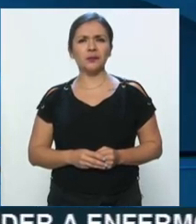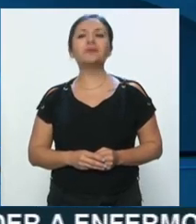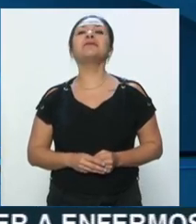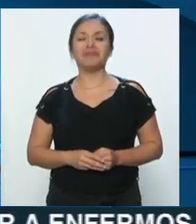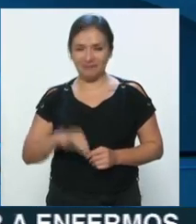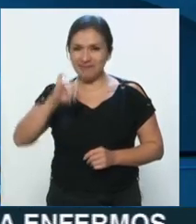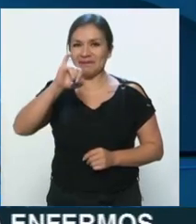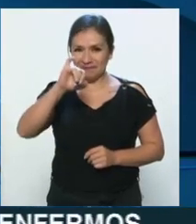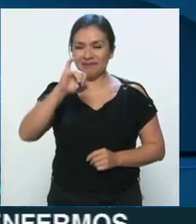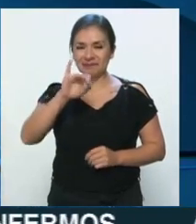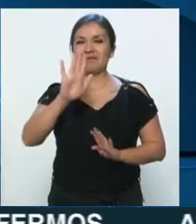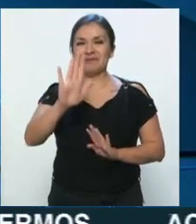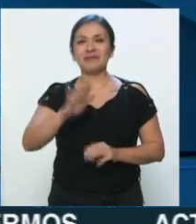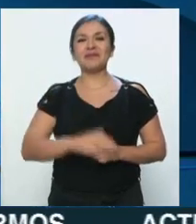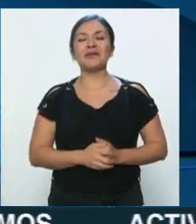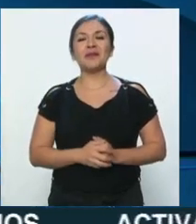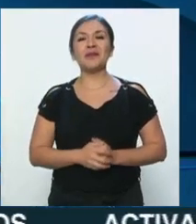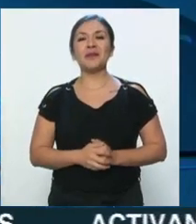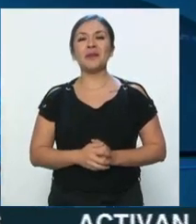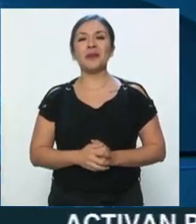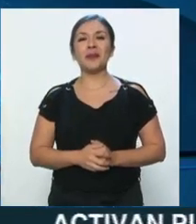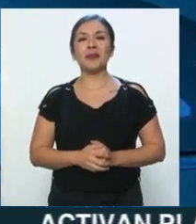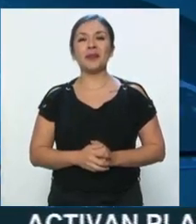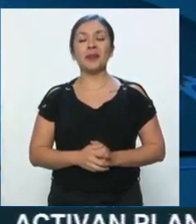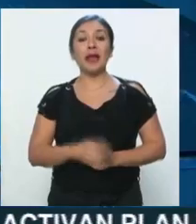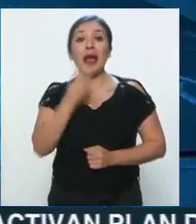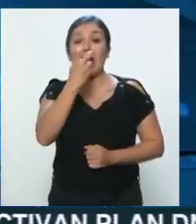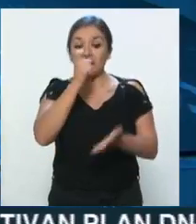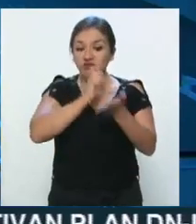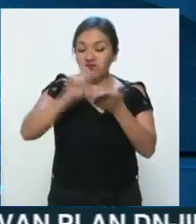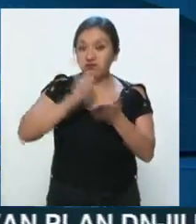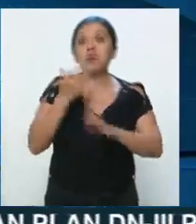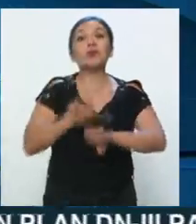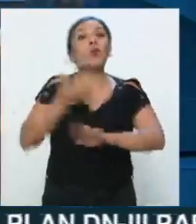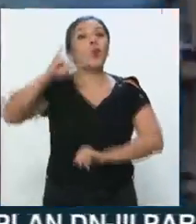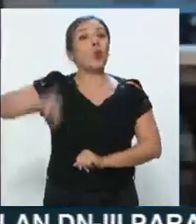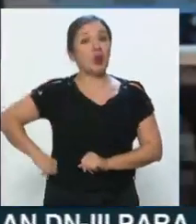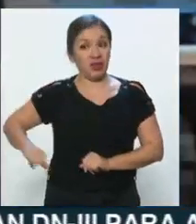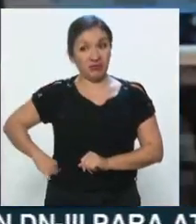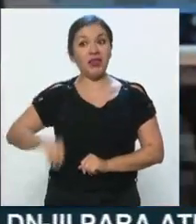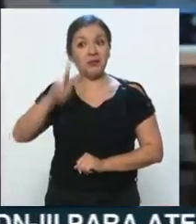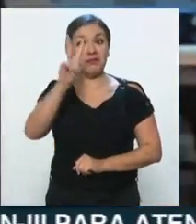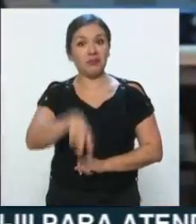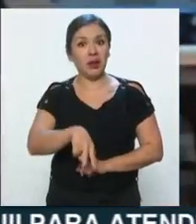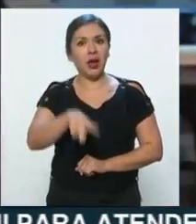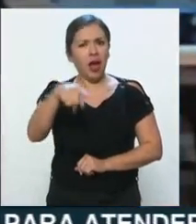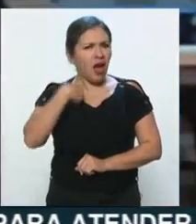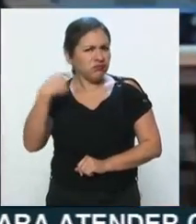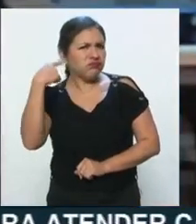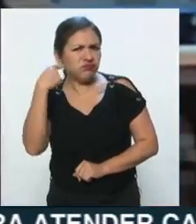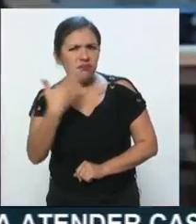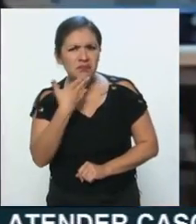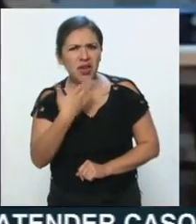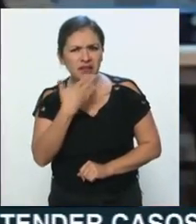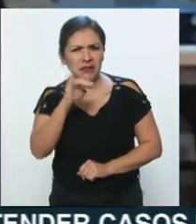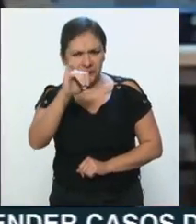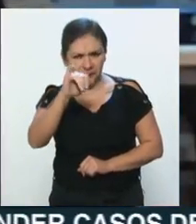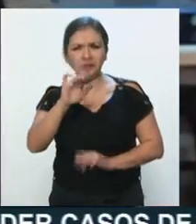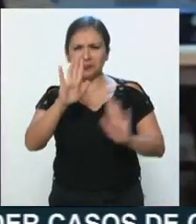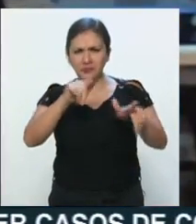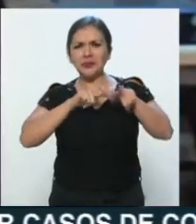Sí, ¿cómo estás, Juan? Pues me parece. Ahí estás, Víctor. ¿Me escuchas? Es un texto muy interesante, un texto. Escucho, Juan. ¿Tú me escuchas a mí, Juan? Te escucho bien.